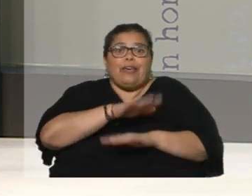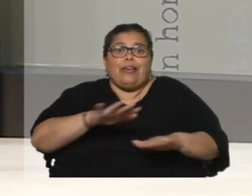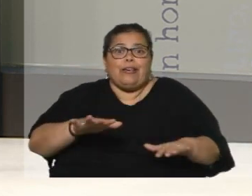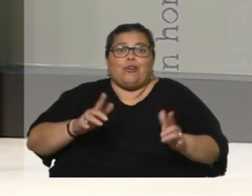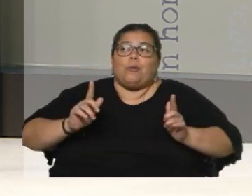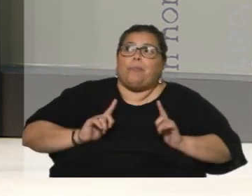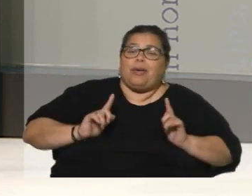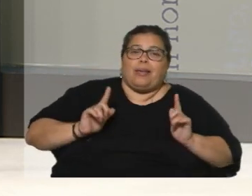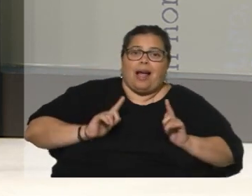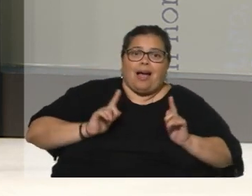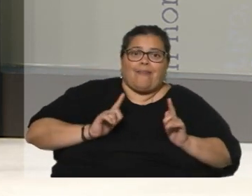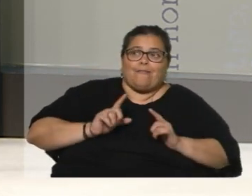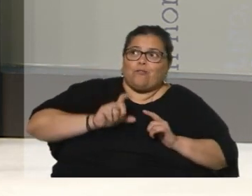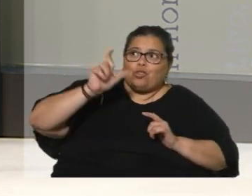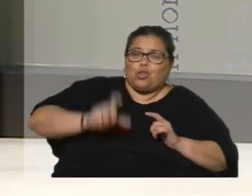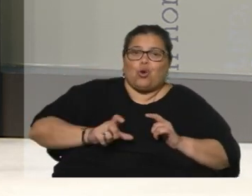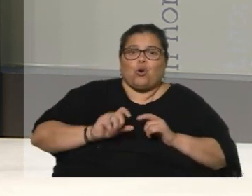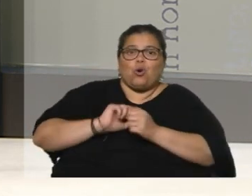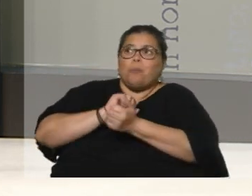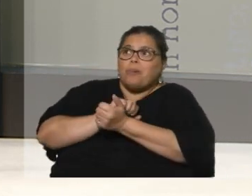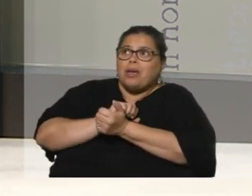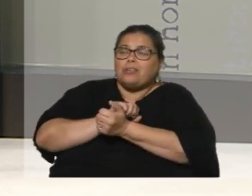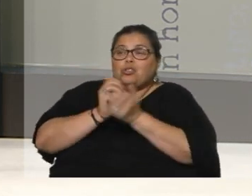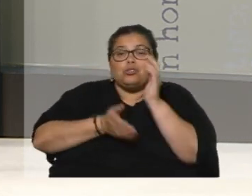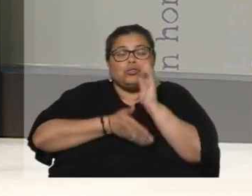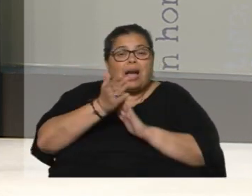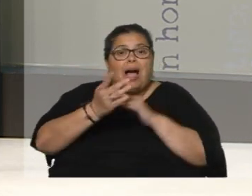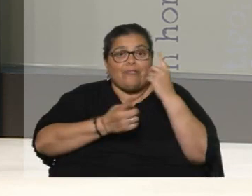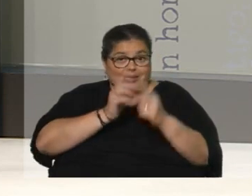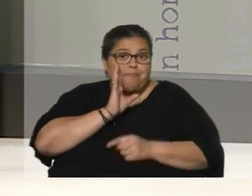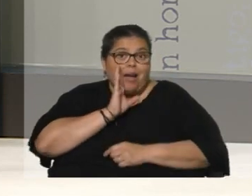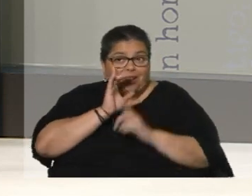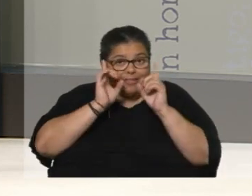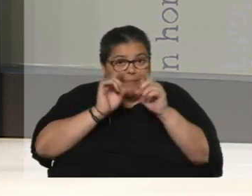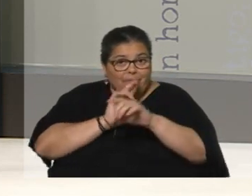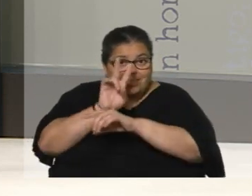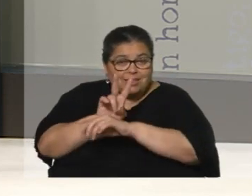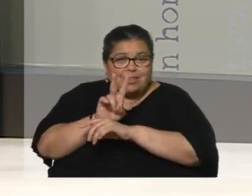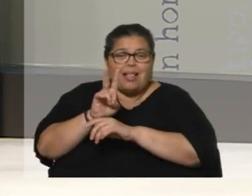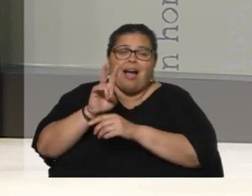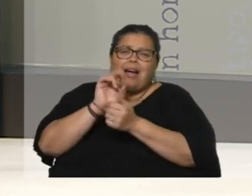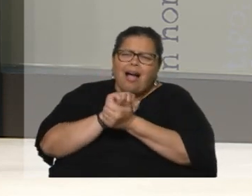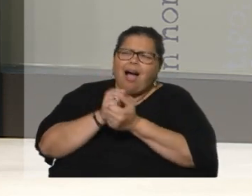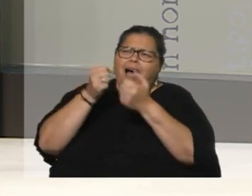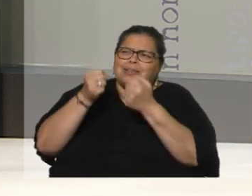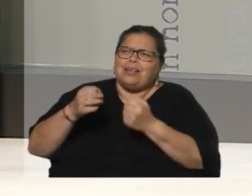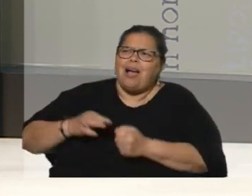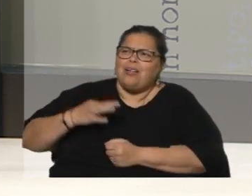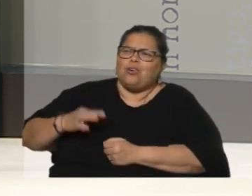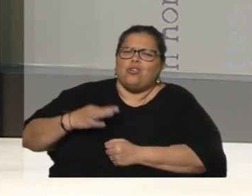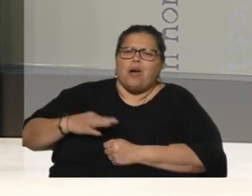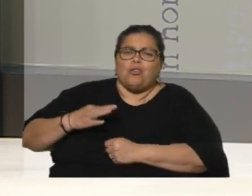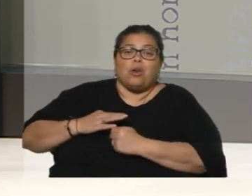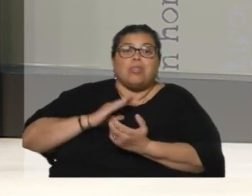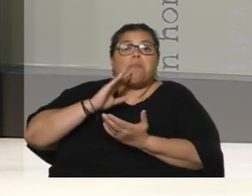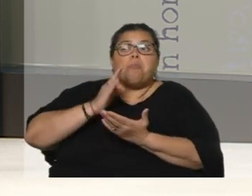a esa persona que está presa y que madres también que van a visitarlos a la cárcel durante tantos años. Y qué